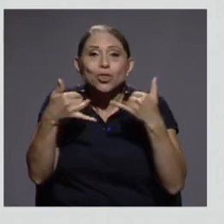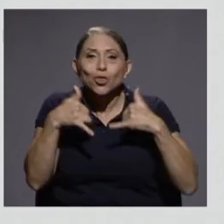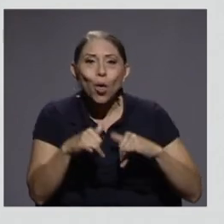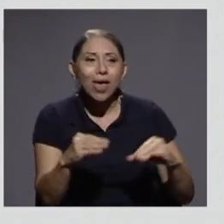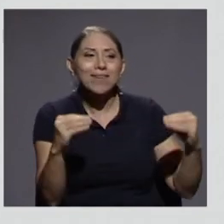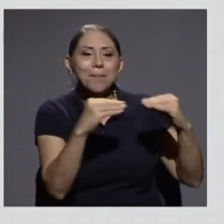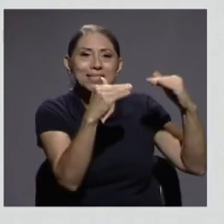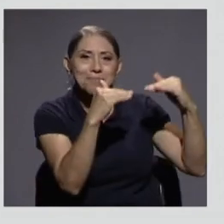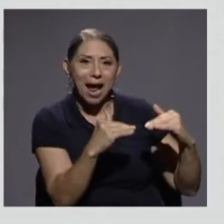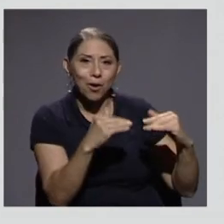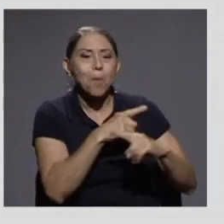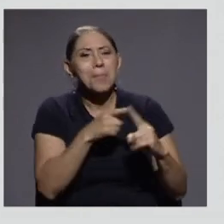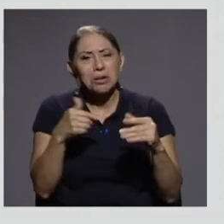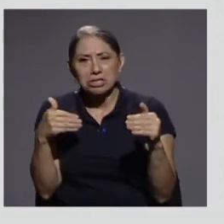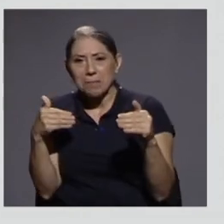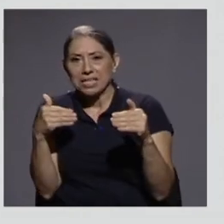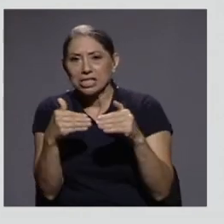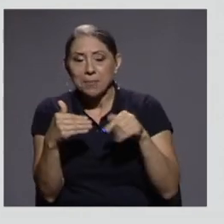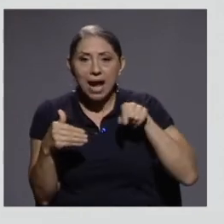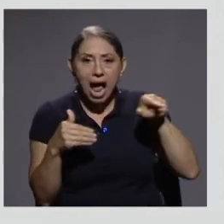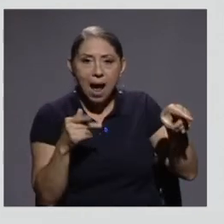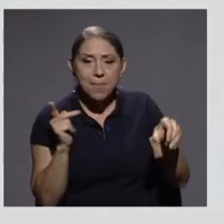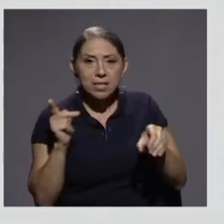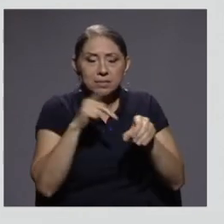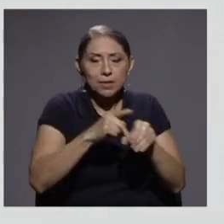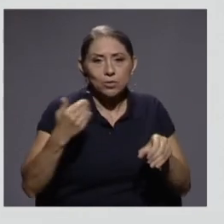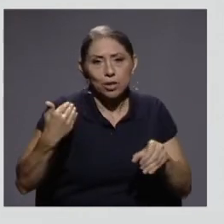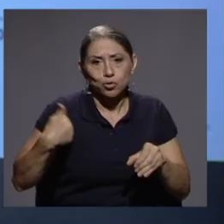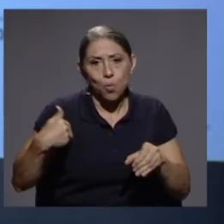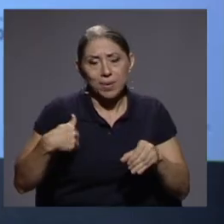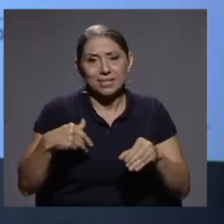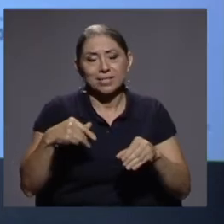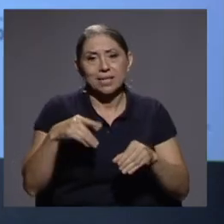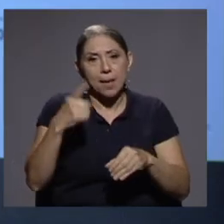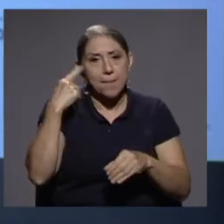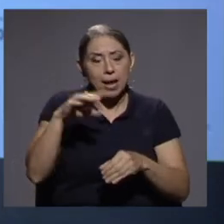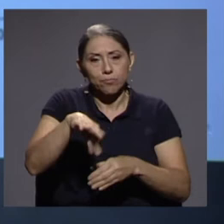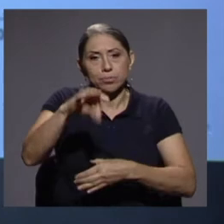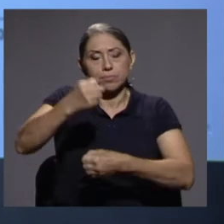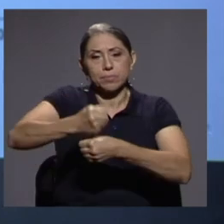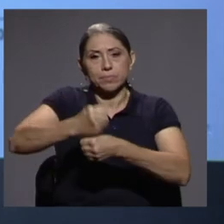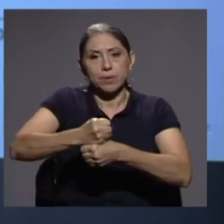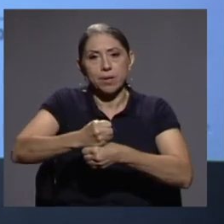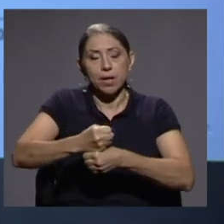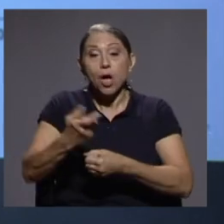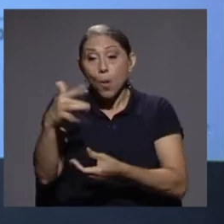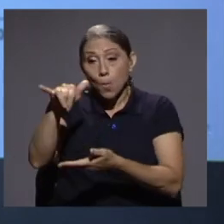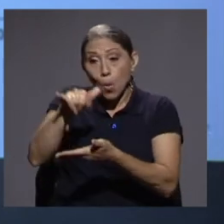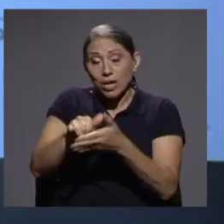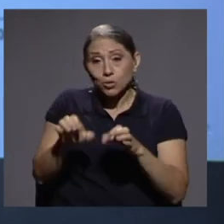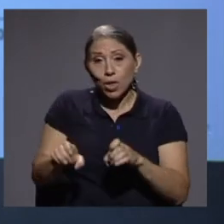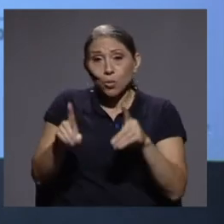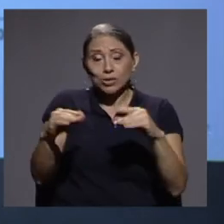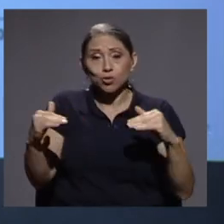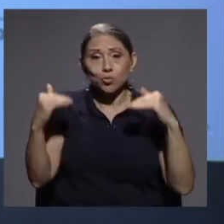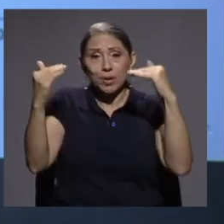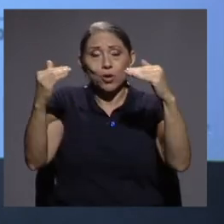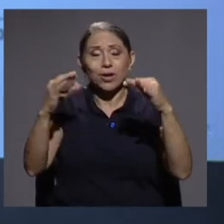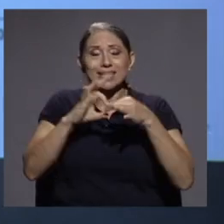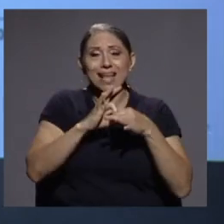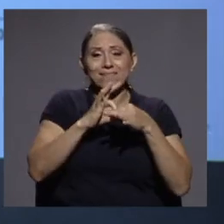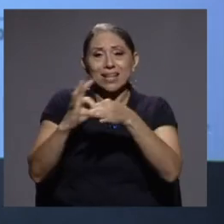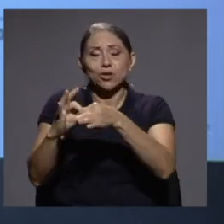a la participación que tienen los hombres en el mercado laboral. Por lo tanto, la educación superior está muy relacionada con su